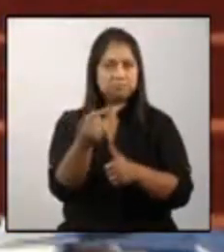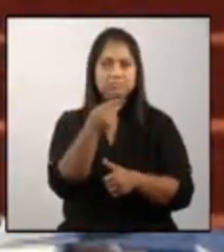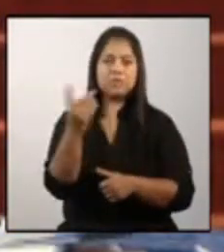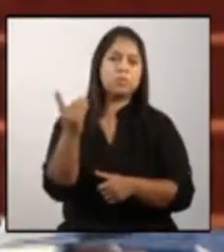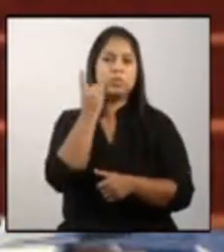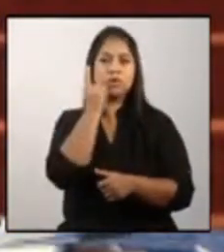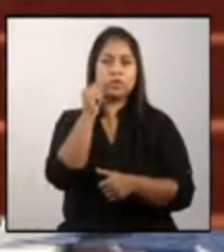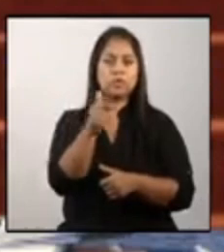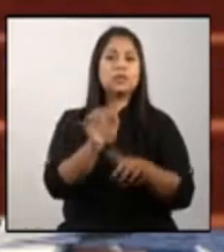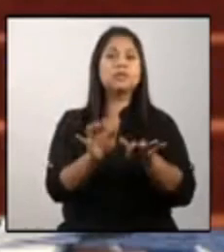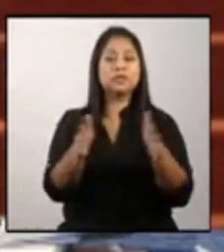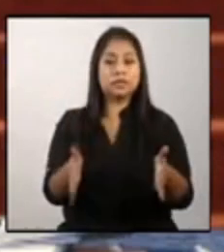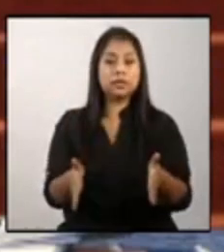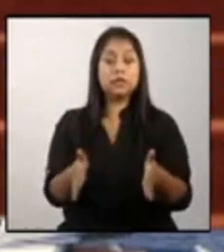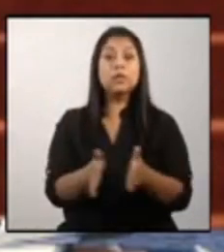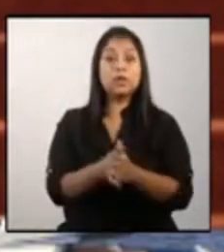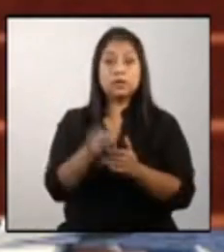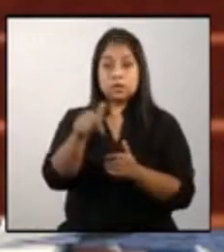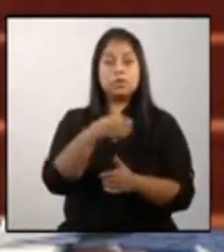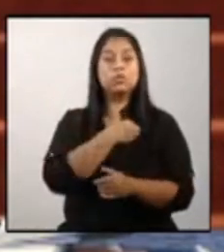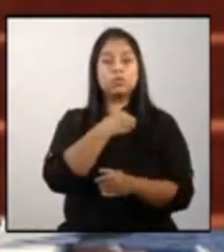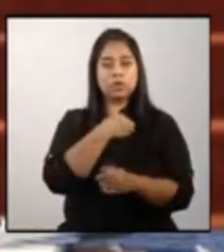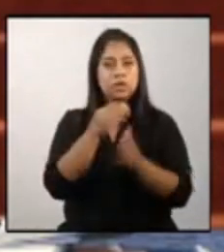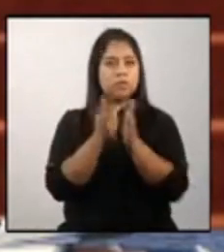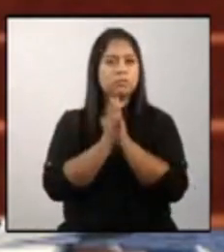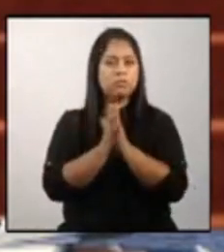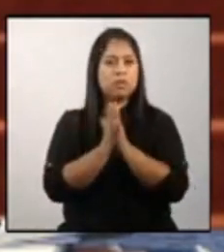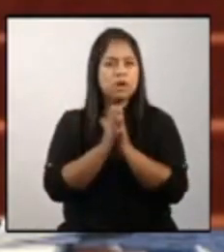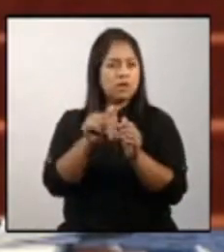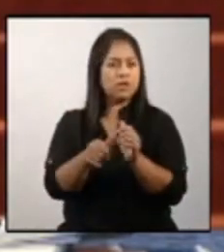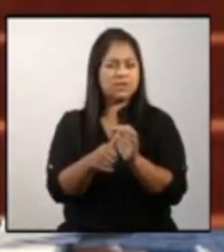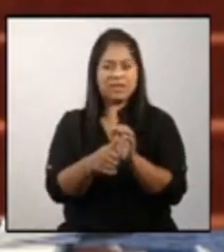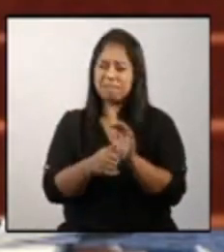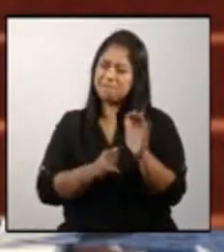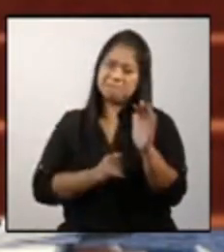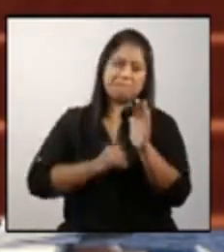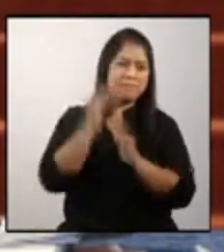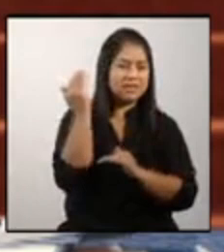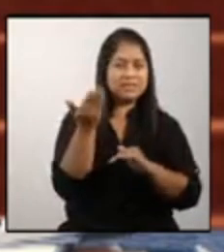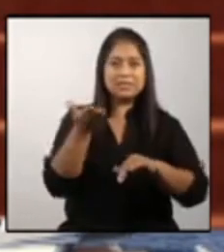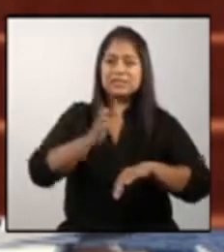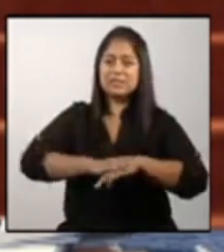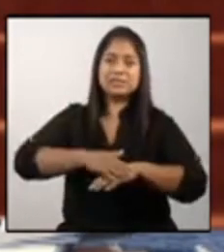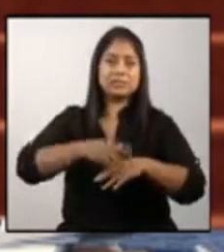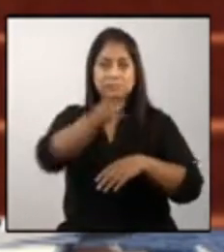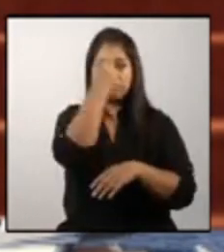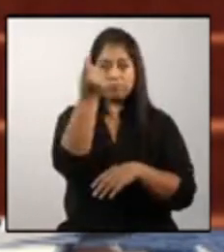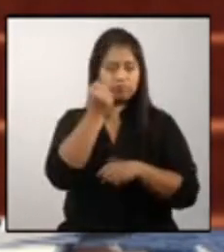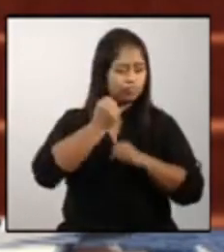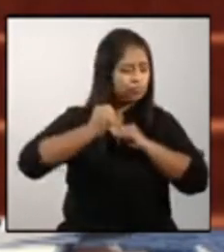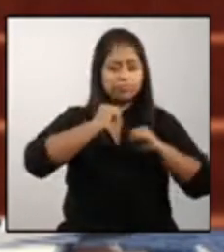y yo quisiera pedirle que redoblemos ese trabajo al igual que al centro de gobierno